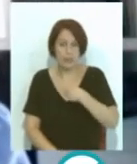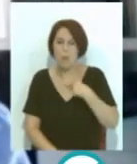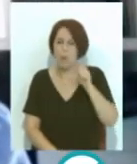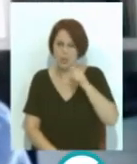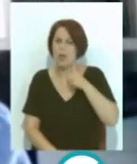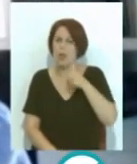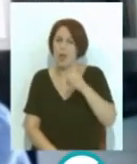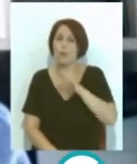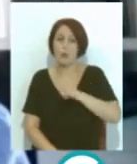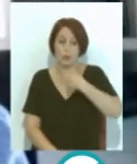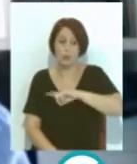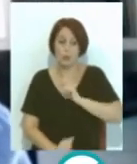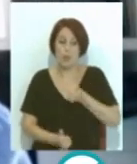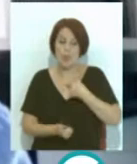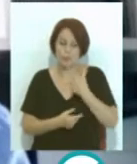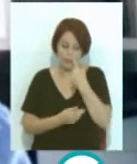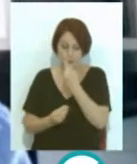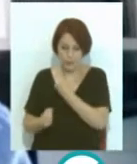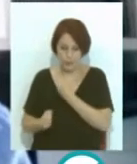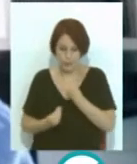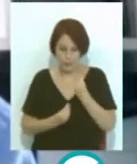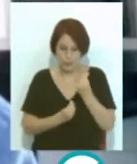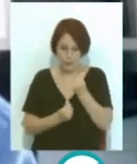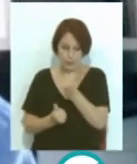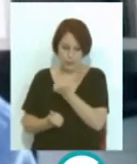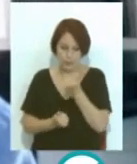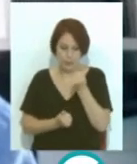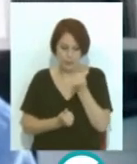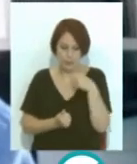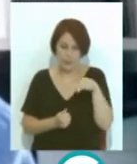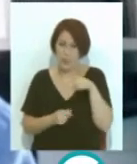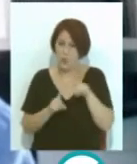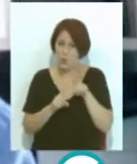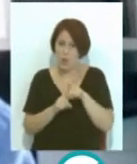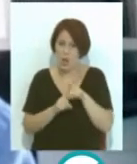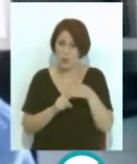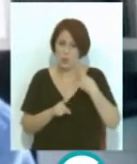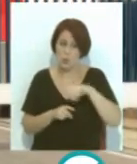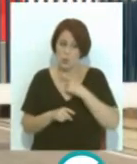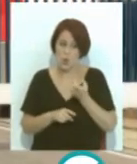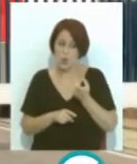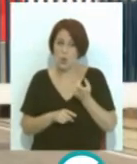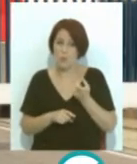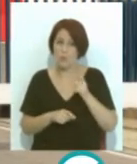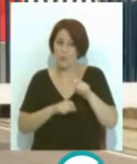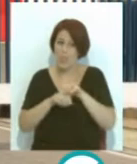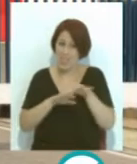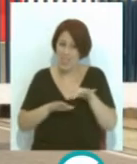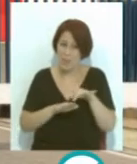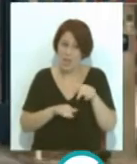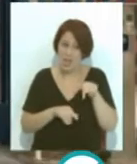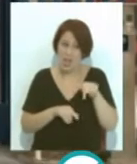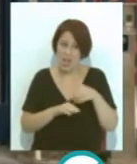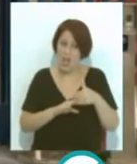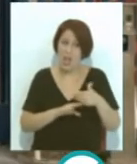menos que podamos empezar a sentir esa sensación de estar en ese punto en que dejamos antes de la pandemia y del